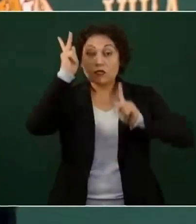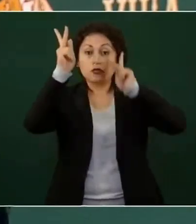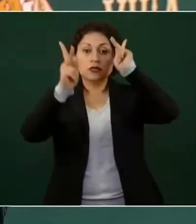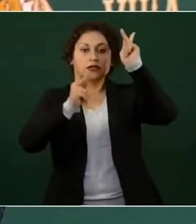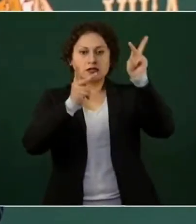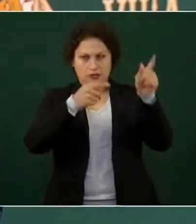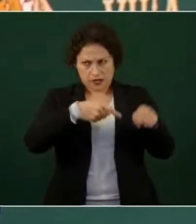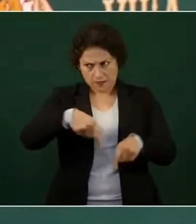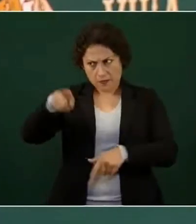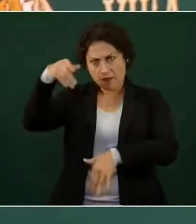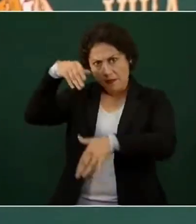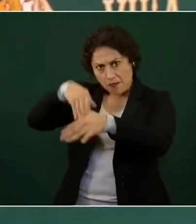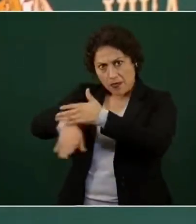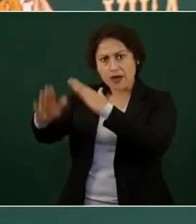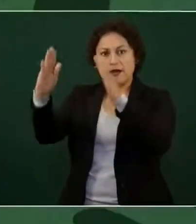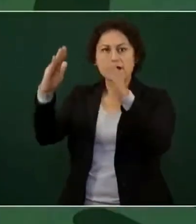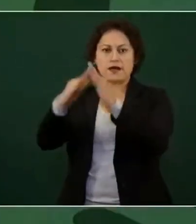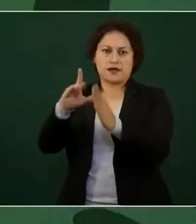es importante,